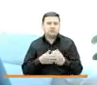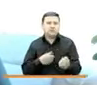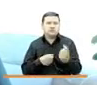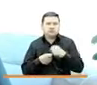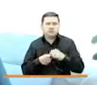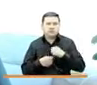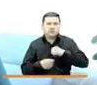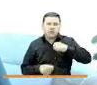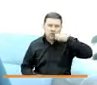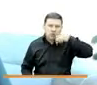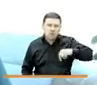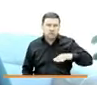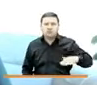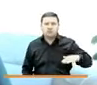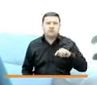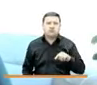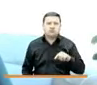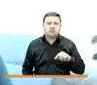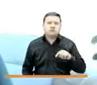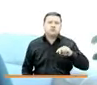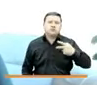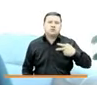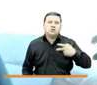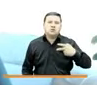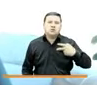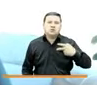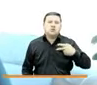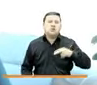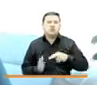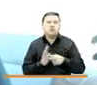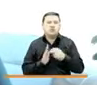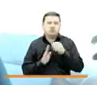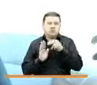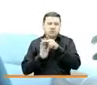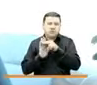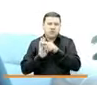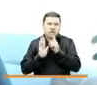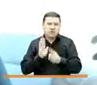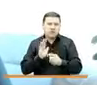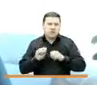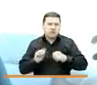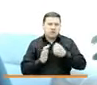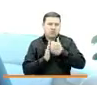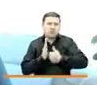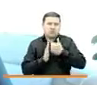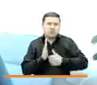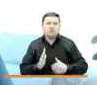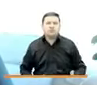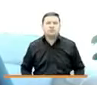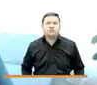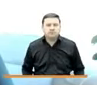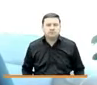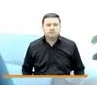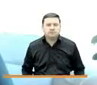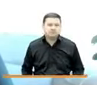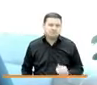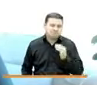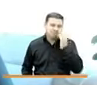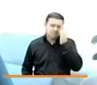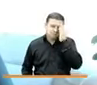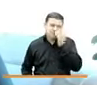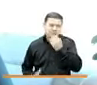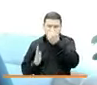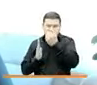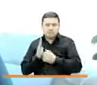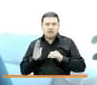Derechos Humanos y el segundo es el Protocolo de Gestión Documental. Frente al Registro de